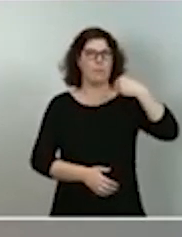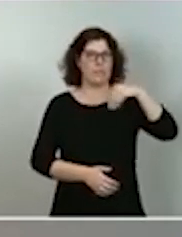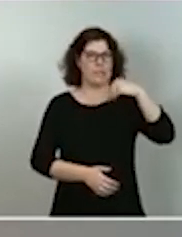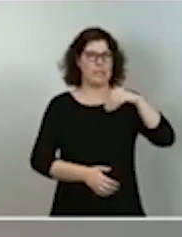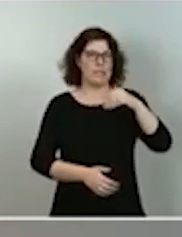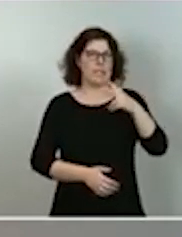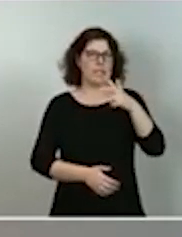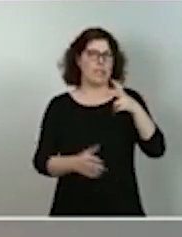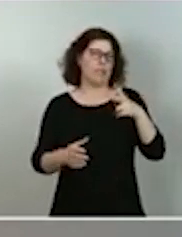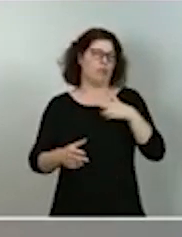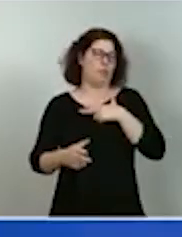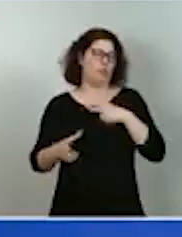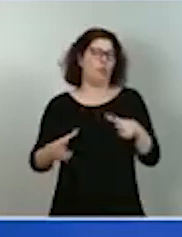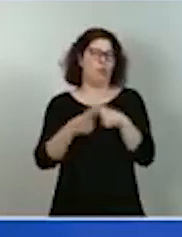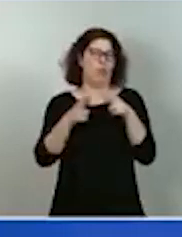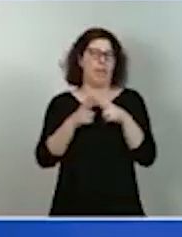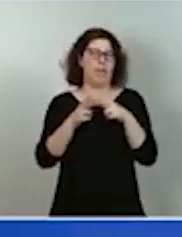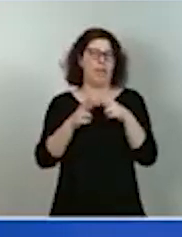este Gobierno.